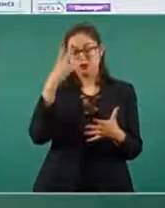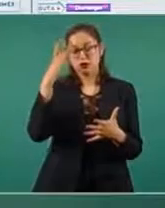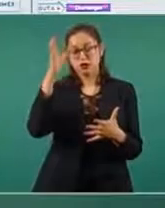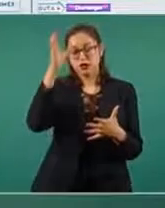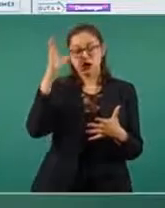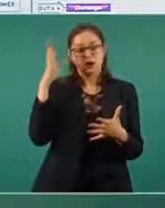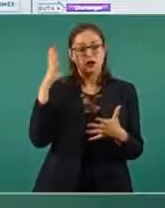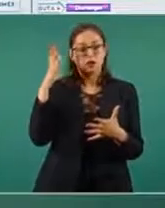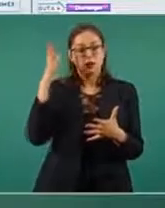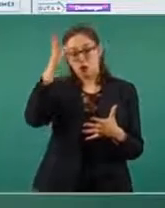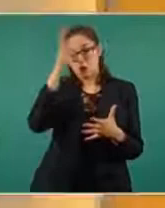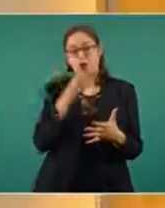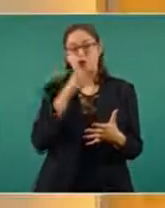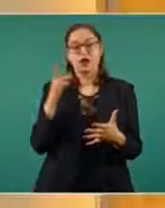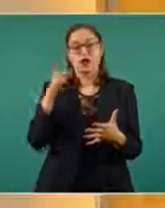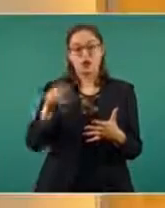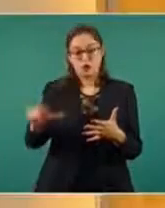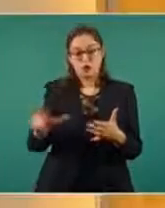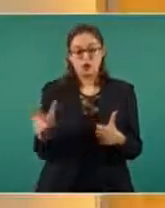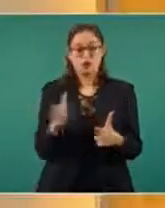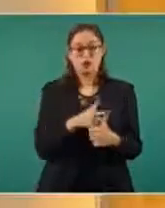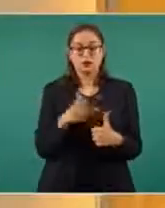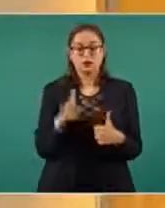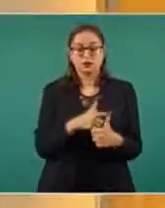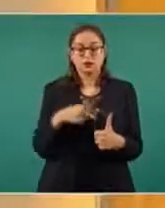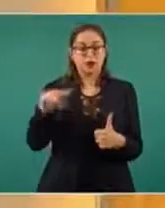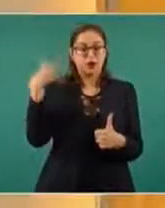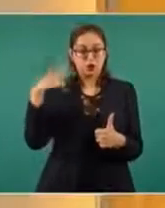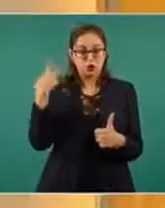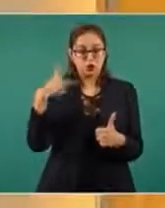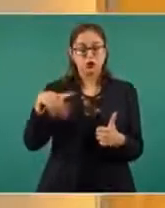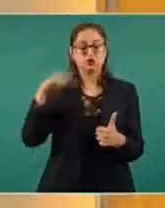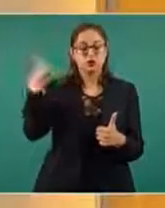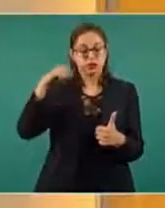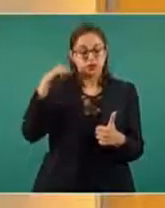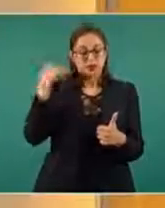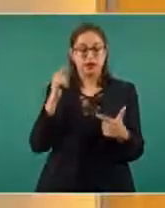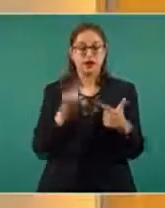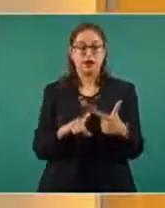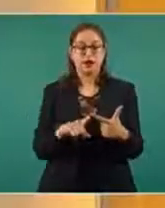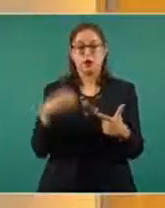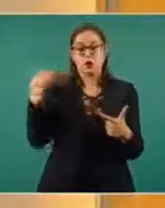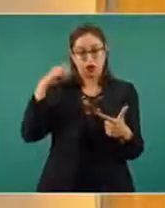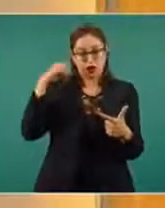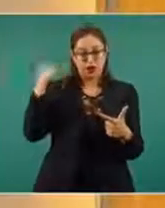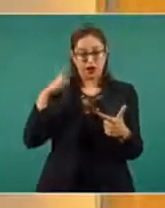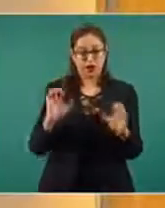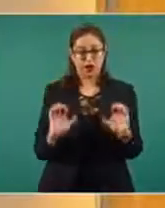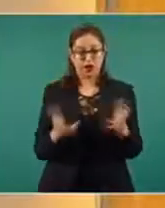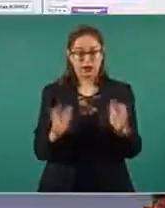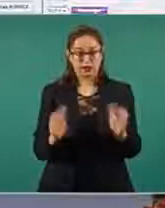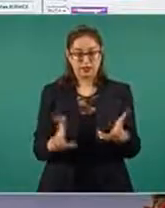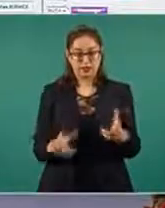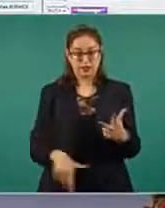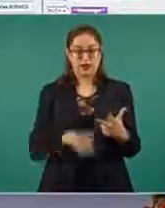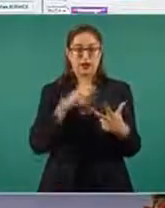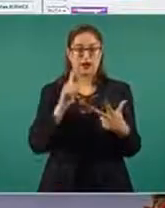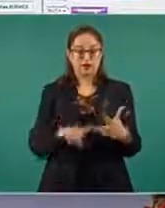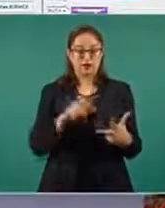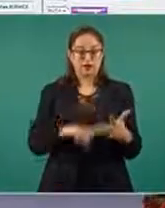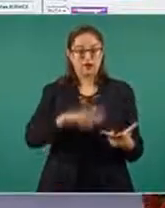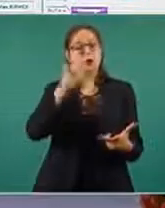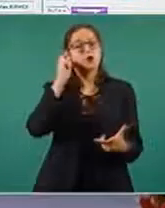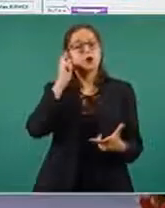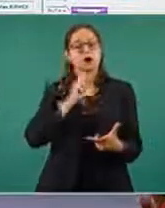La 6, Veracruz y Tabasco. La 7, Oaxaca y Chiapas. Y la ruta 8 hacia